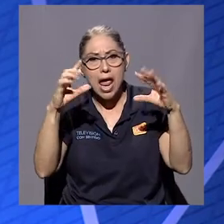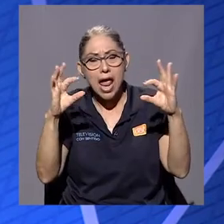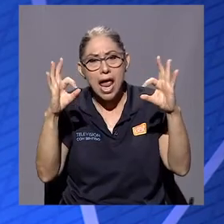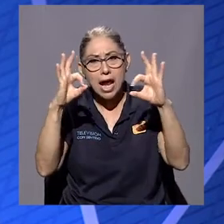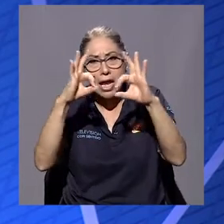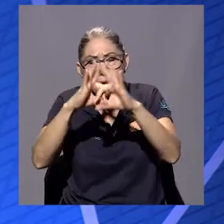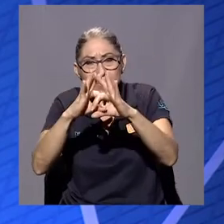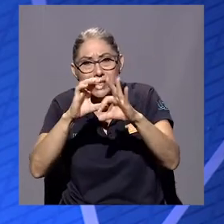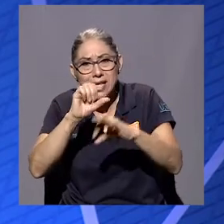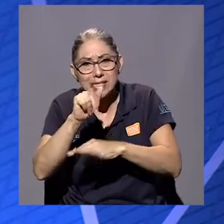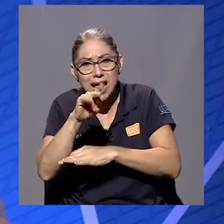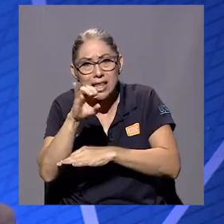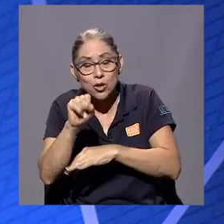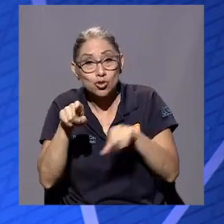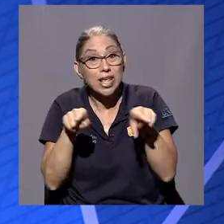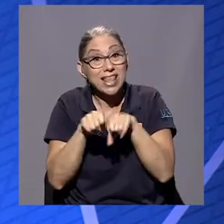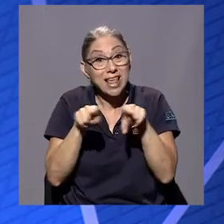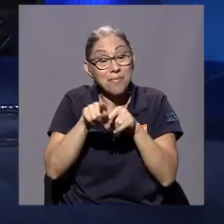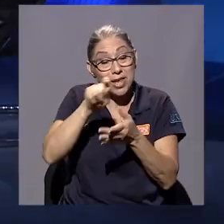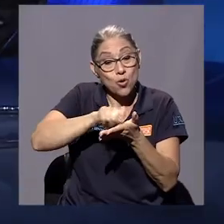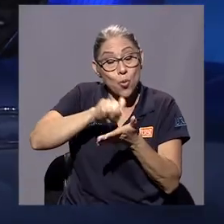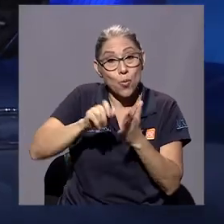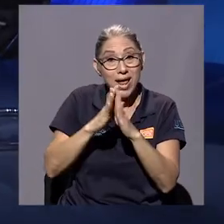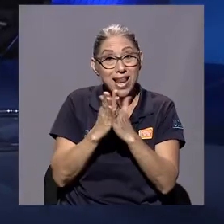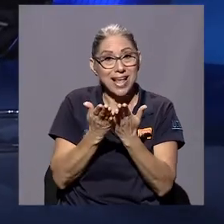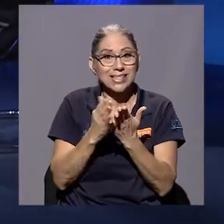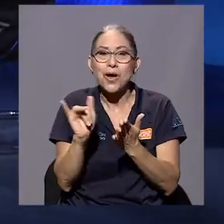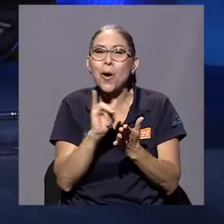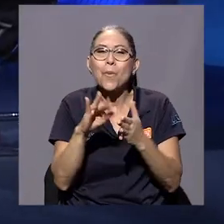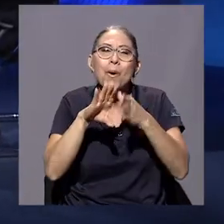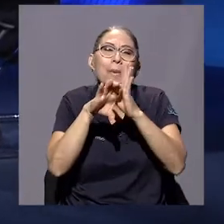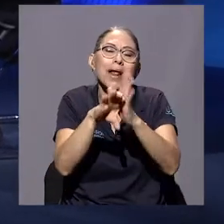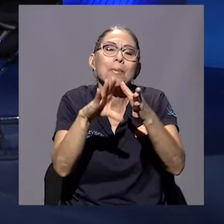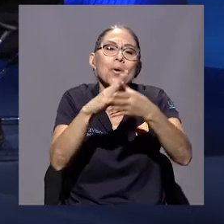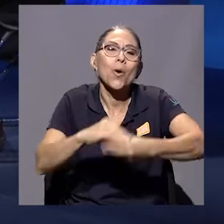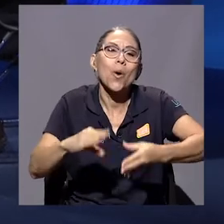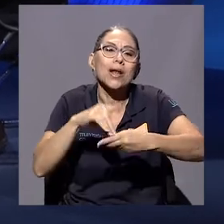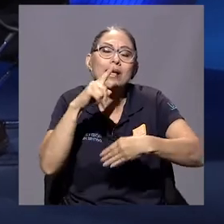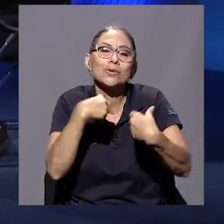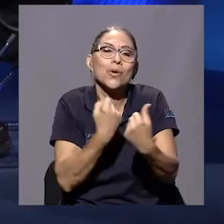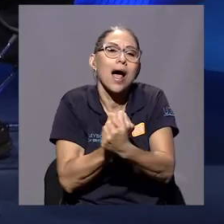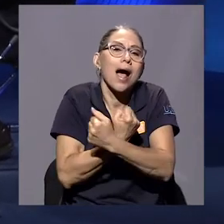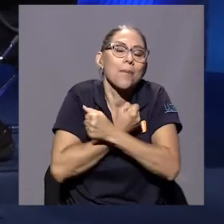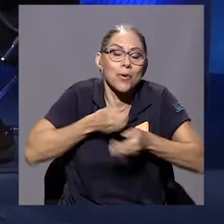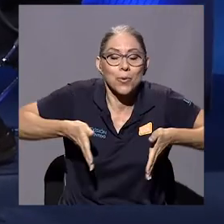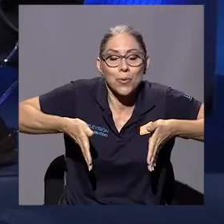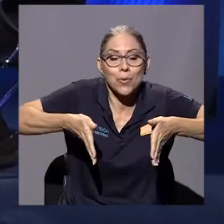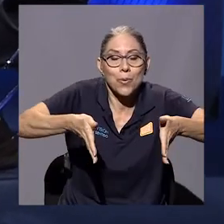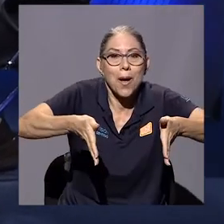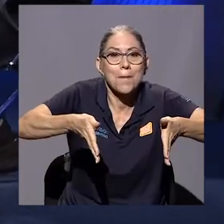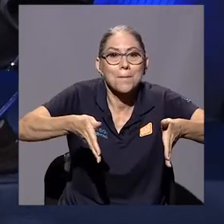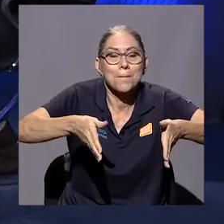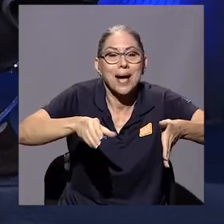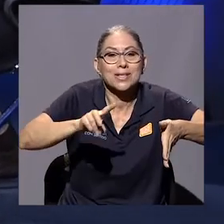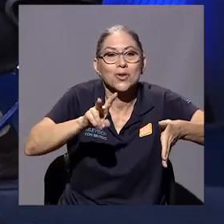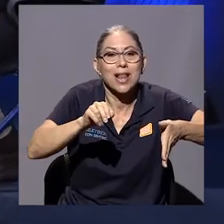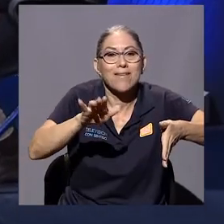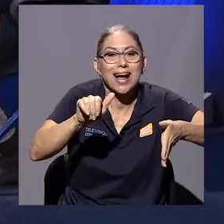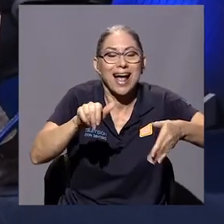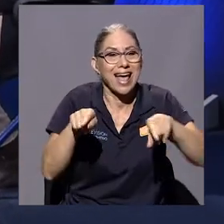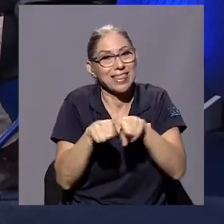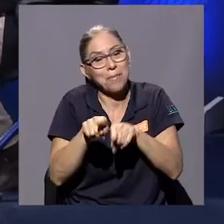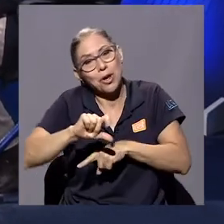como La crónica de un amor en el paso de la vaca, que ese es uno de los textos que me hace falta de leer, y Rugido al amanecer, que